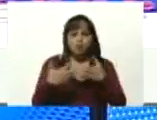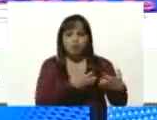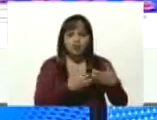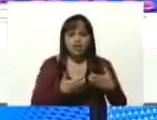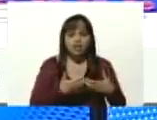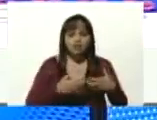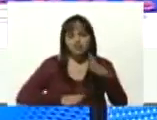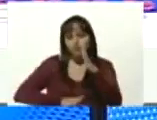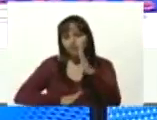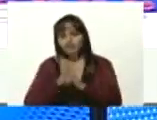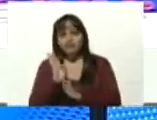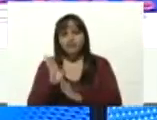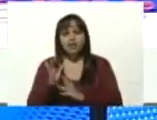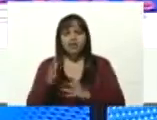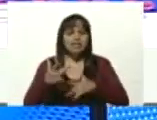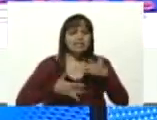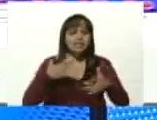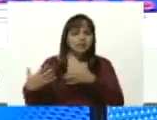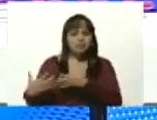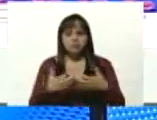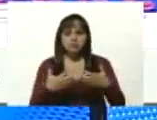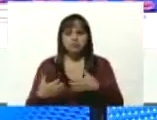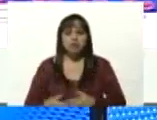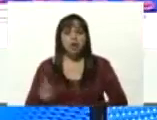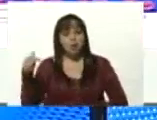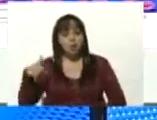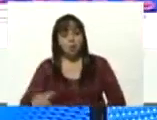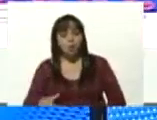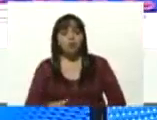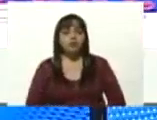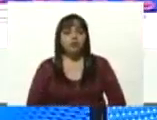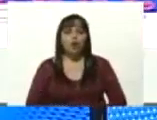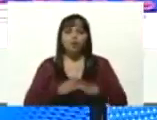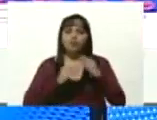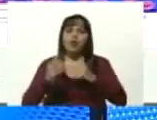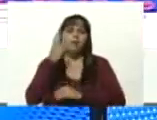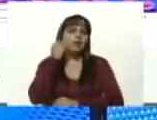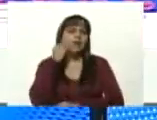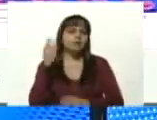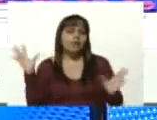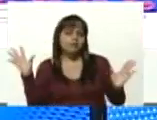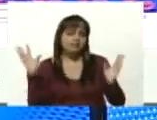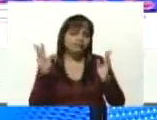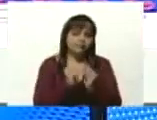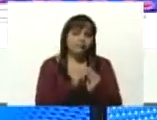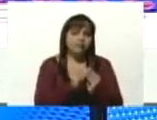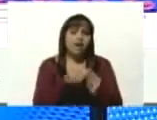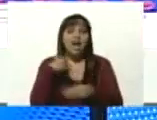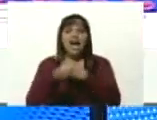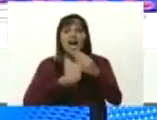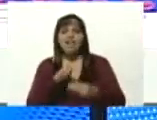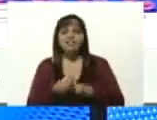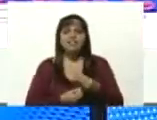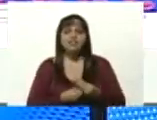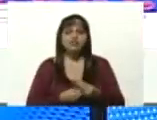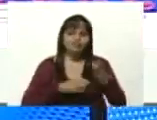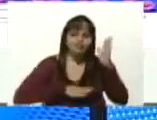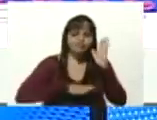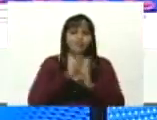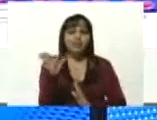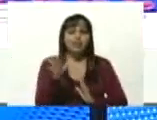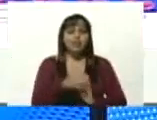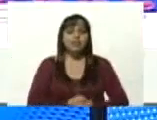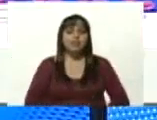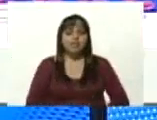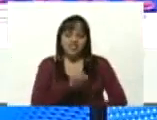al calor del combate y hoy con toda esa experiencia resumida estamos al calor del